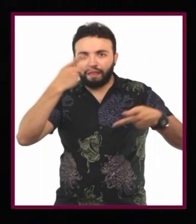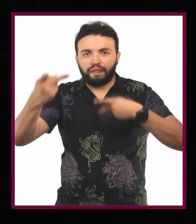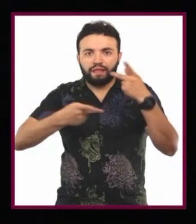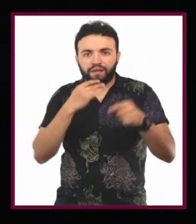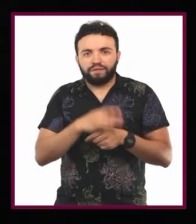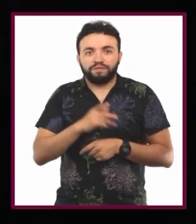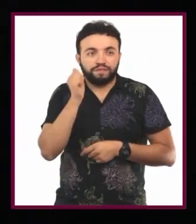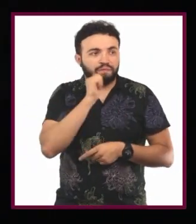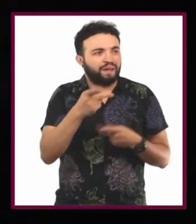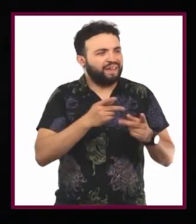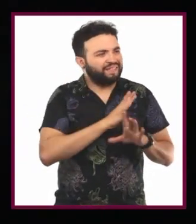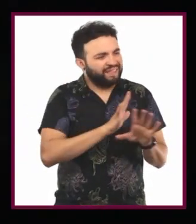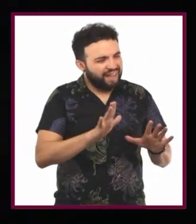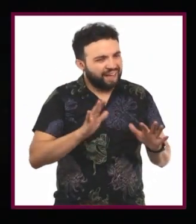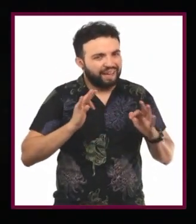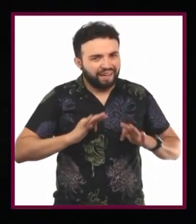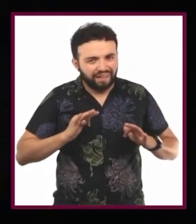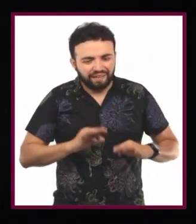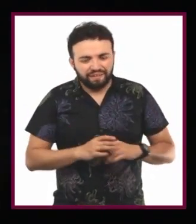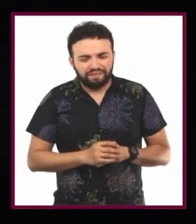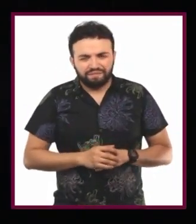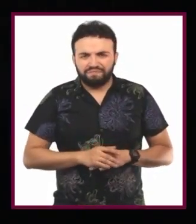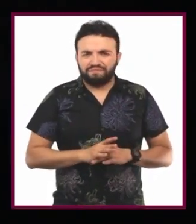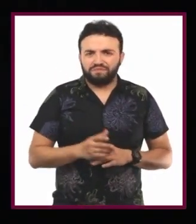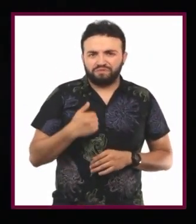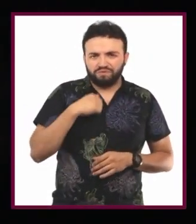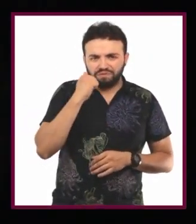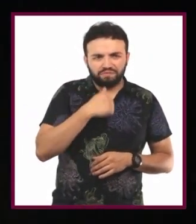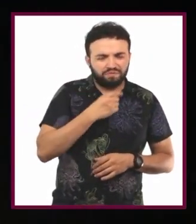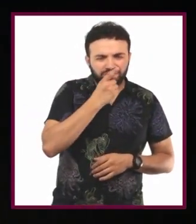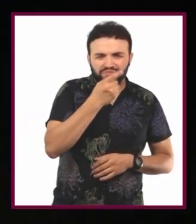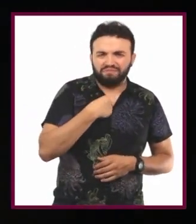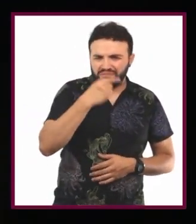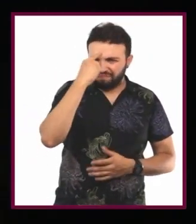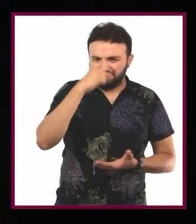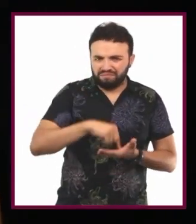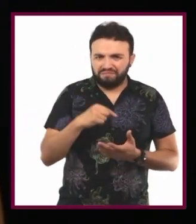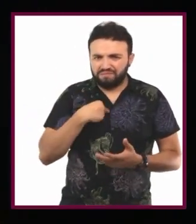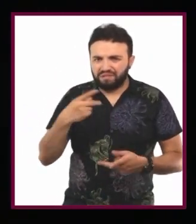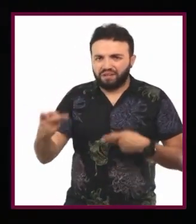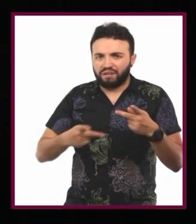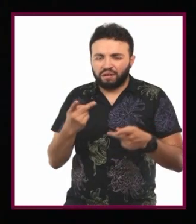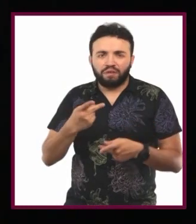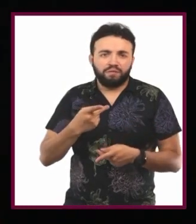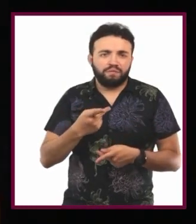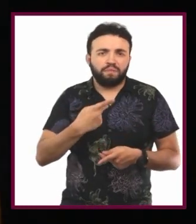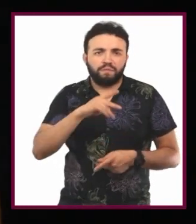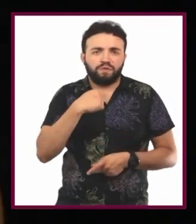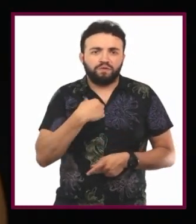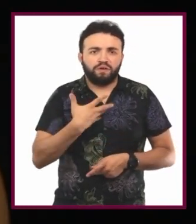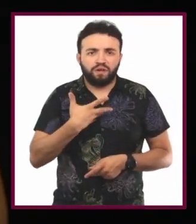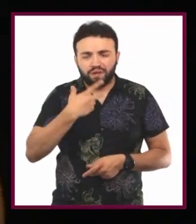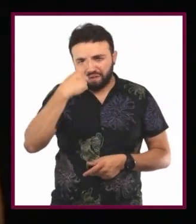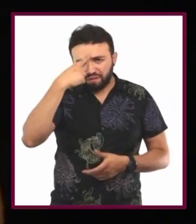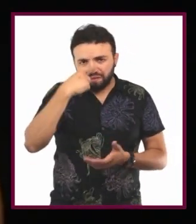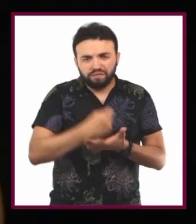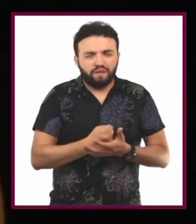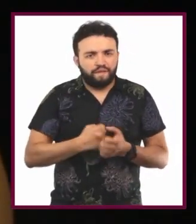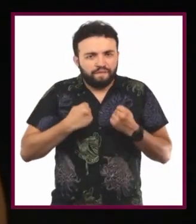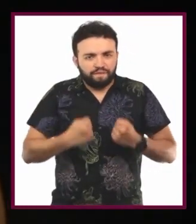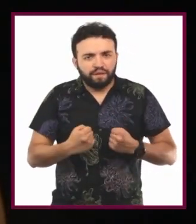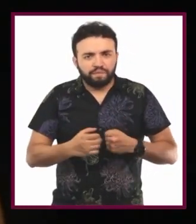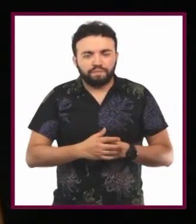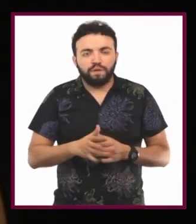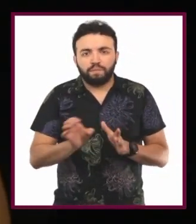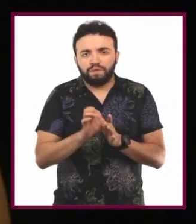alegres! Me dice. La verdad, yo no siento que esté alegando. Lo que pasa es que tengo convicciones firmes. Tengo algo que decir acerca